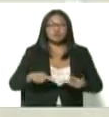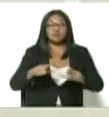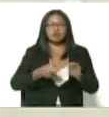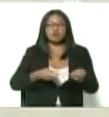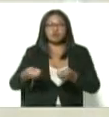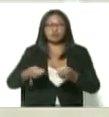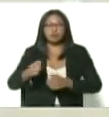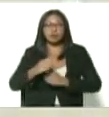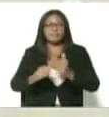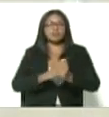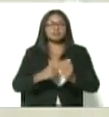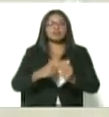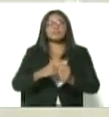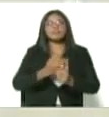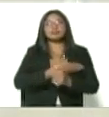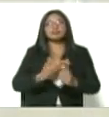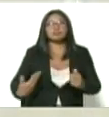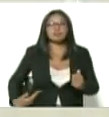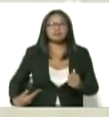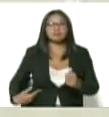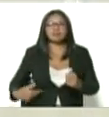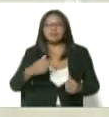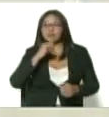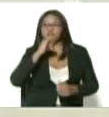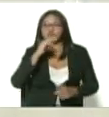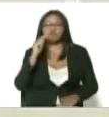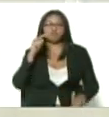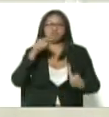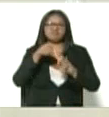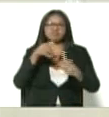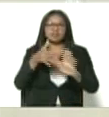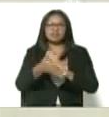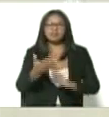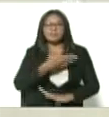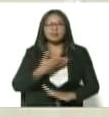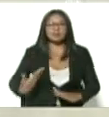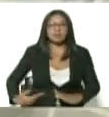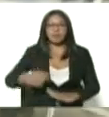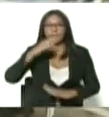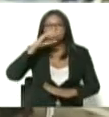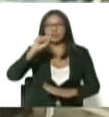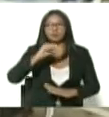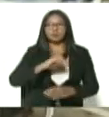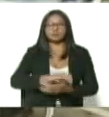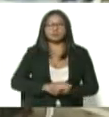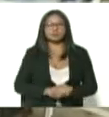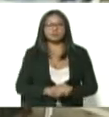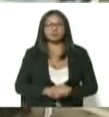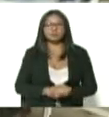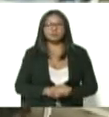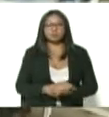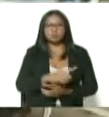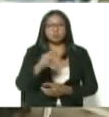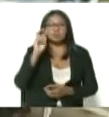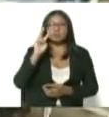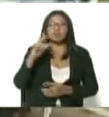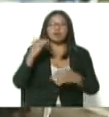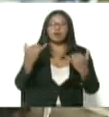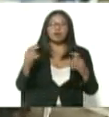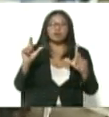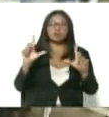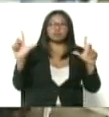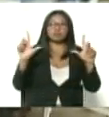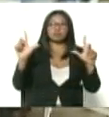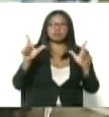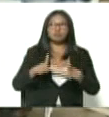vicepresidencia ejecutiva de la república que le reporta directamente al presidente Nicolás Maduro como ustedes ven en pantalla están